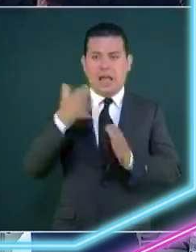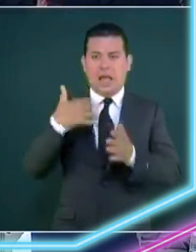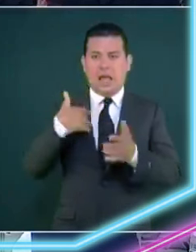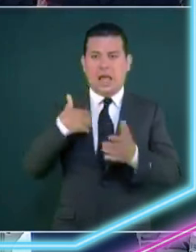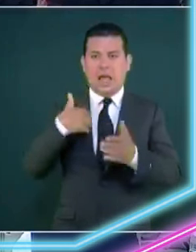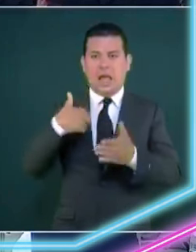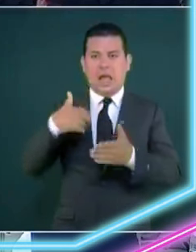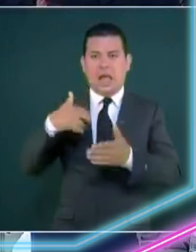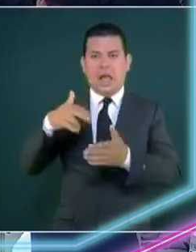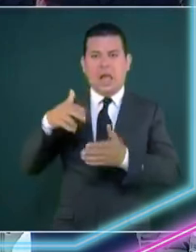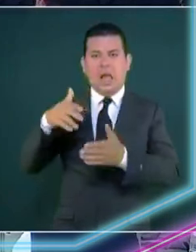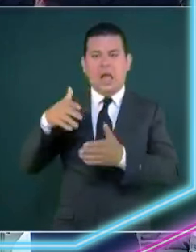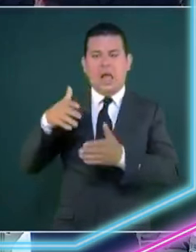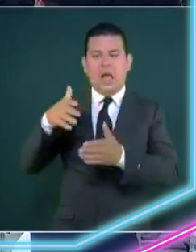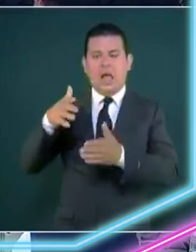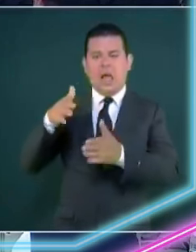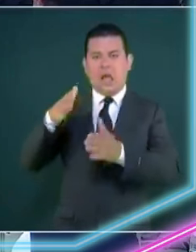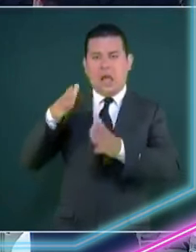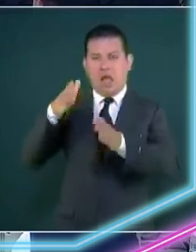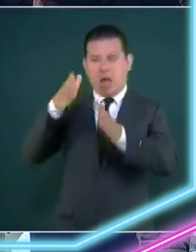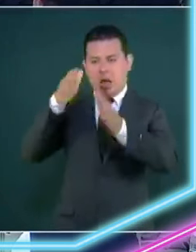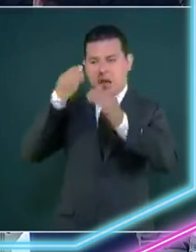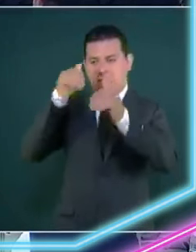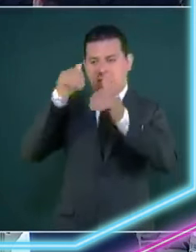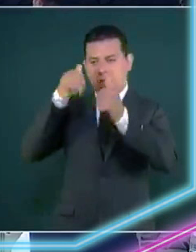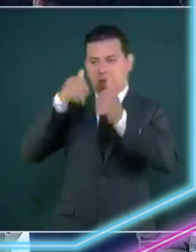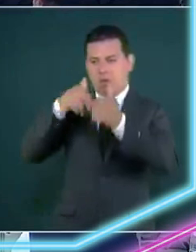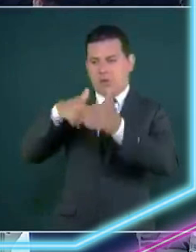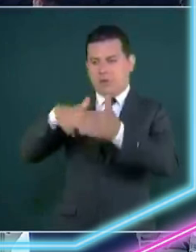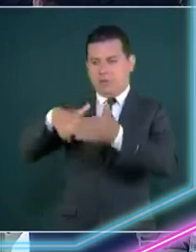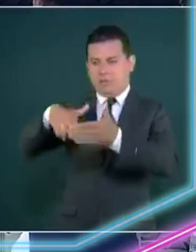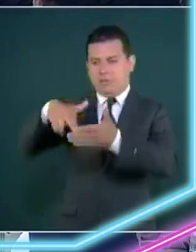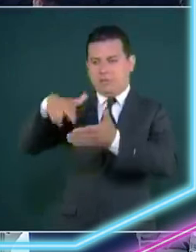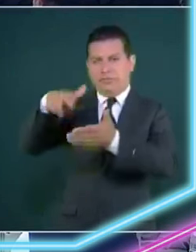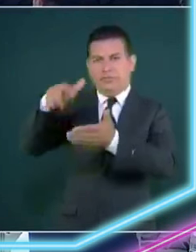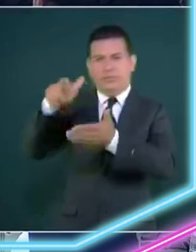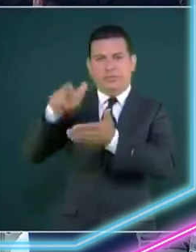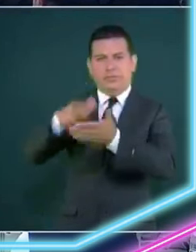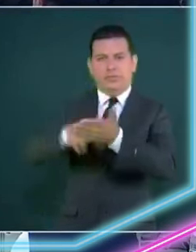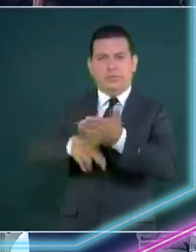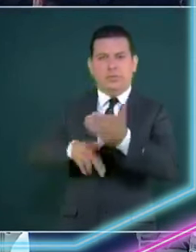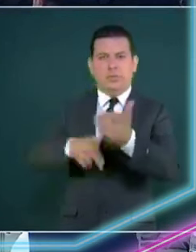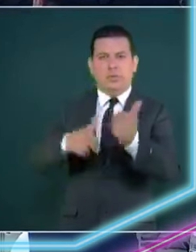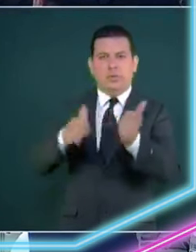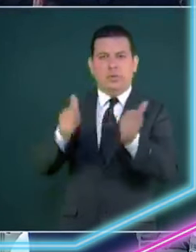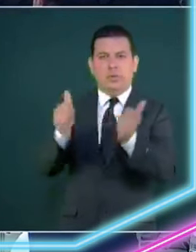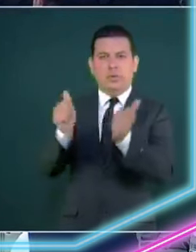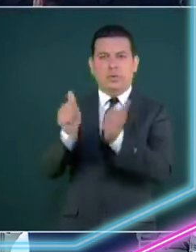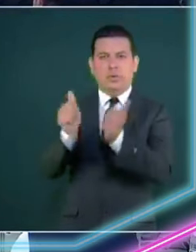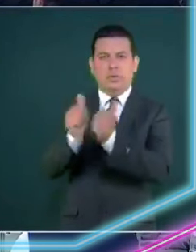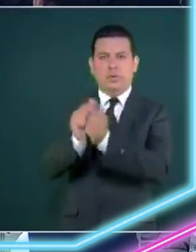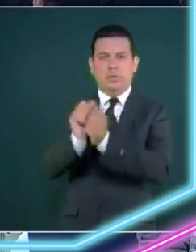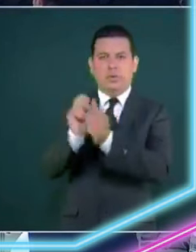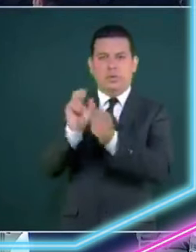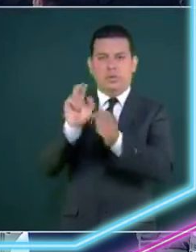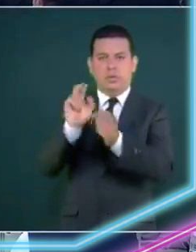tienen ni voz ni voto y no pueden contradecir a su amo pues ellos no dice nada y es que resulta que el día de